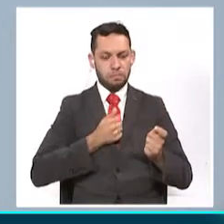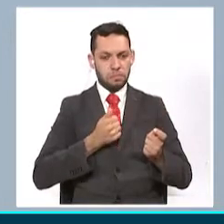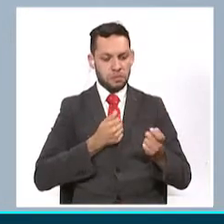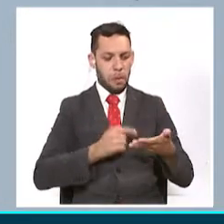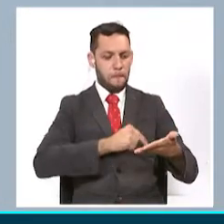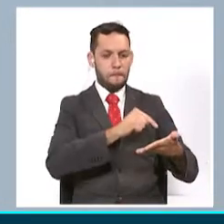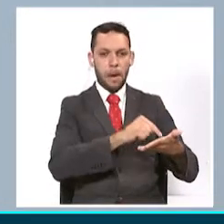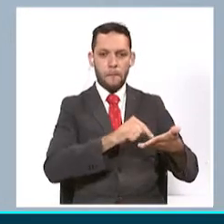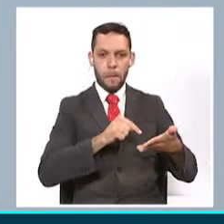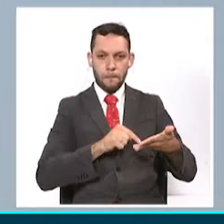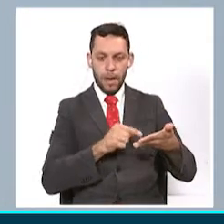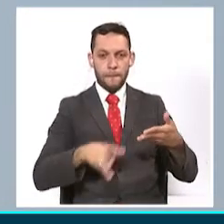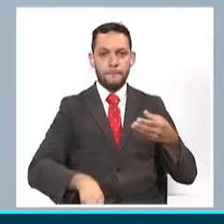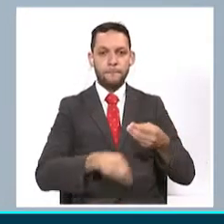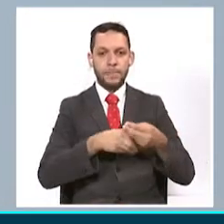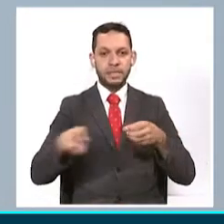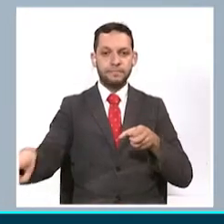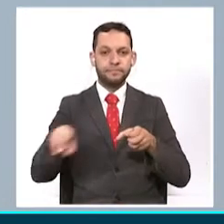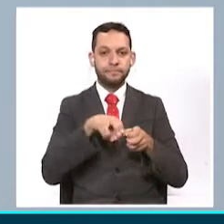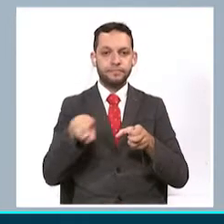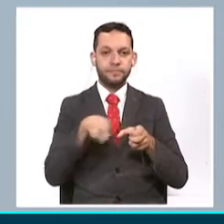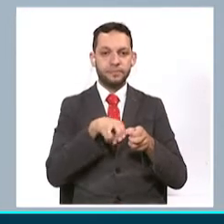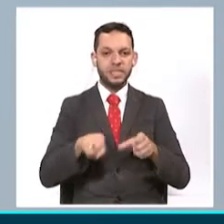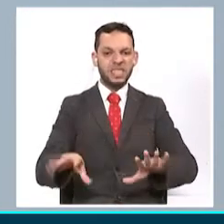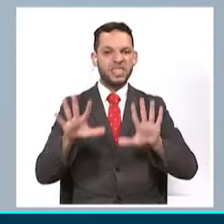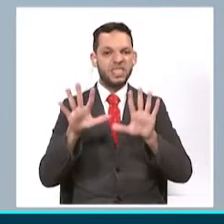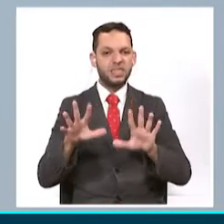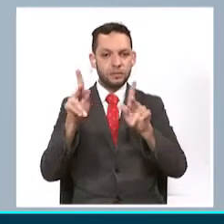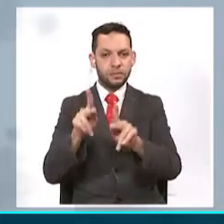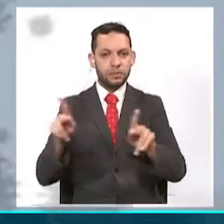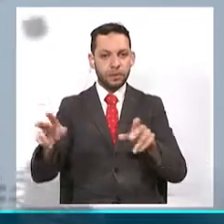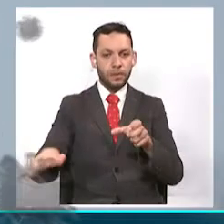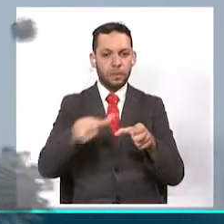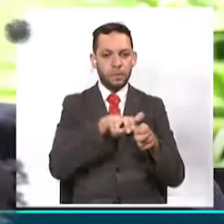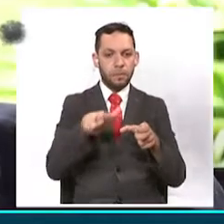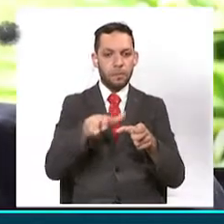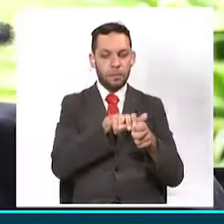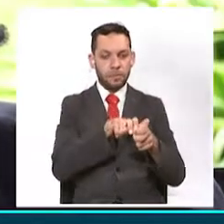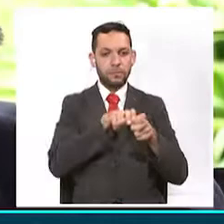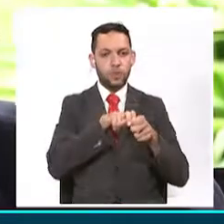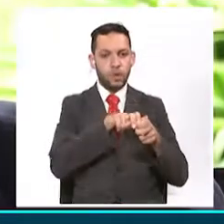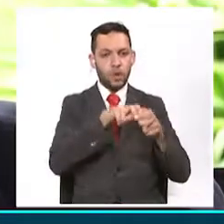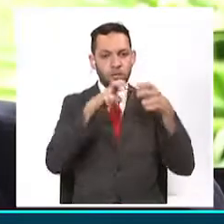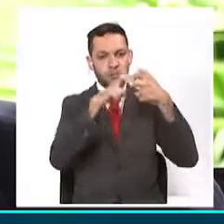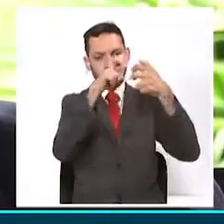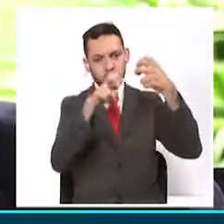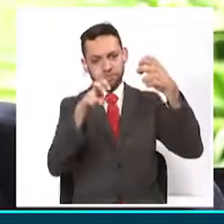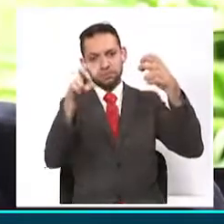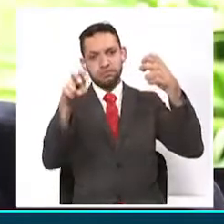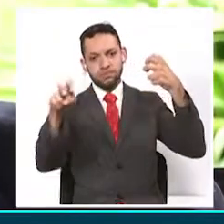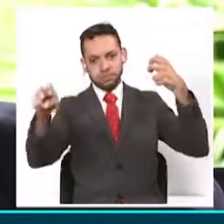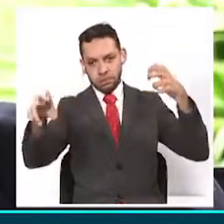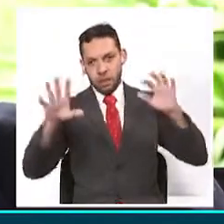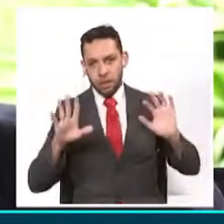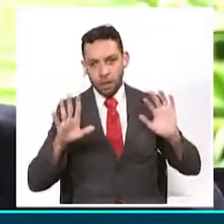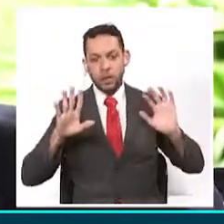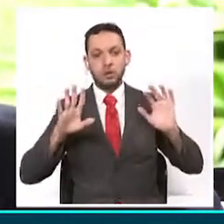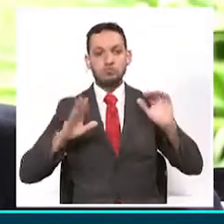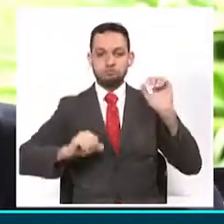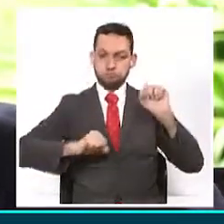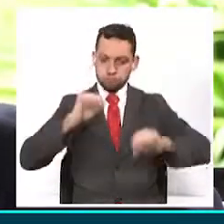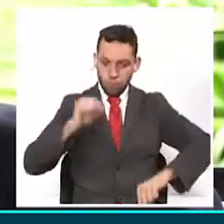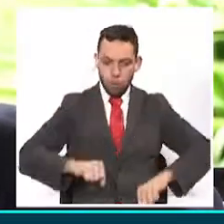Tiene cabinas para 10 pasajeros, las otras tienen cabinas para 8 pasajeros. De manera que sí,